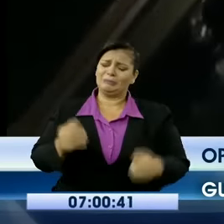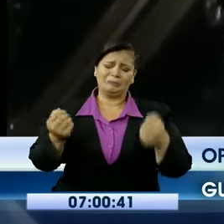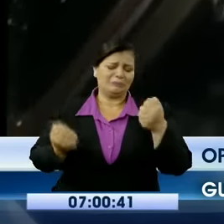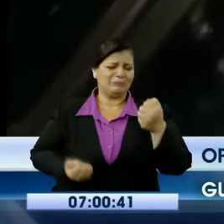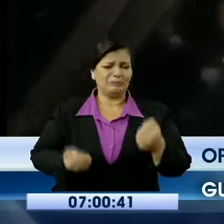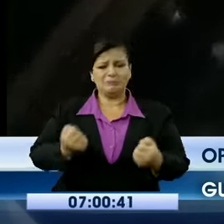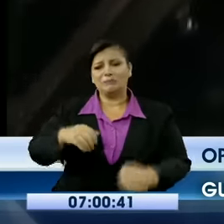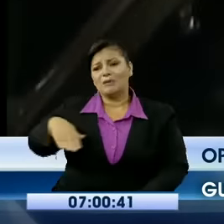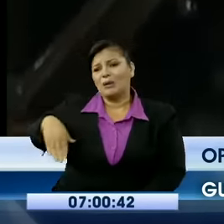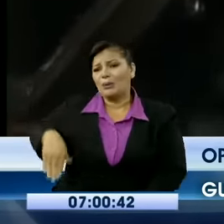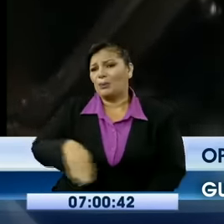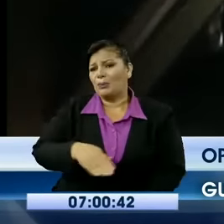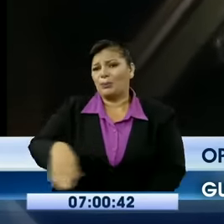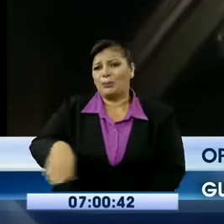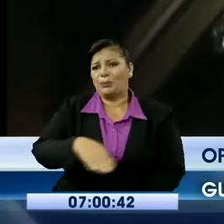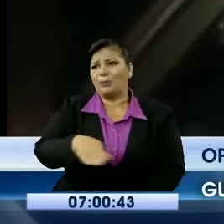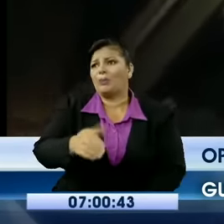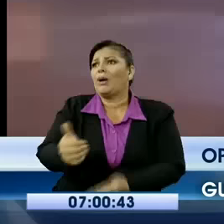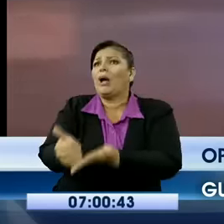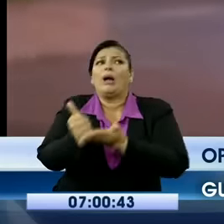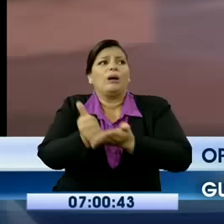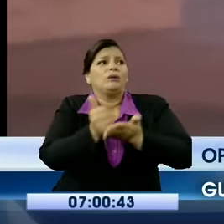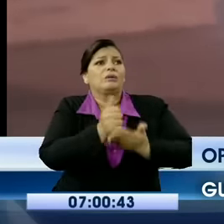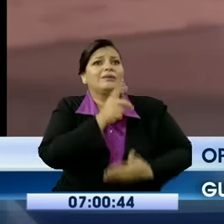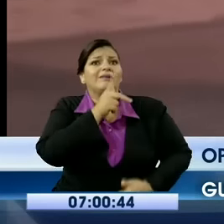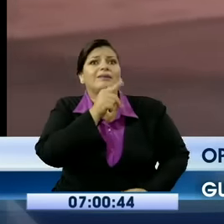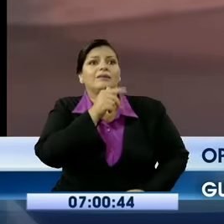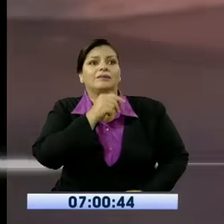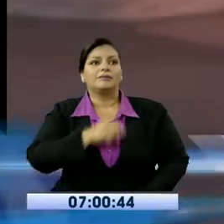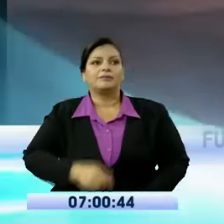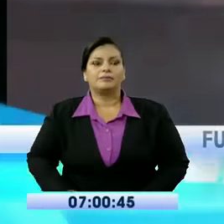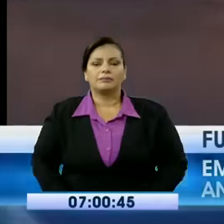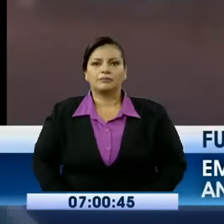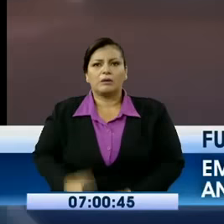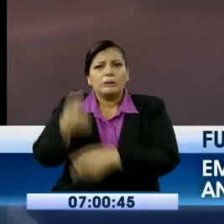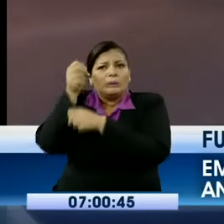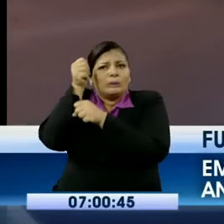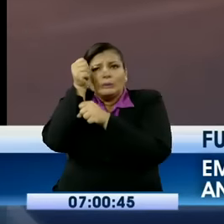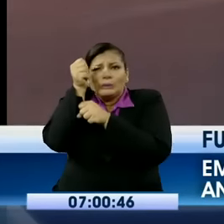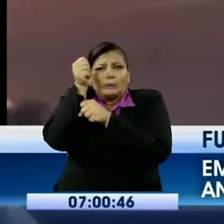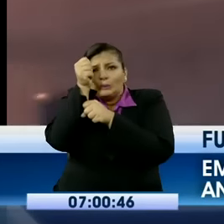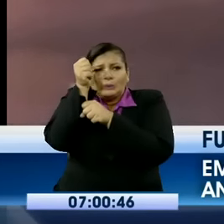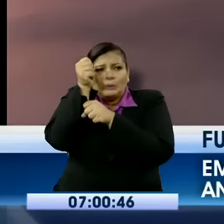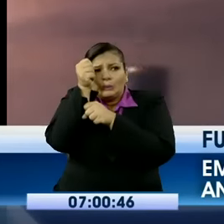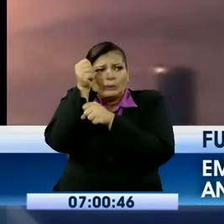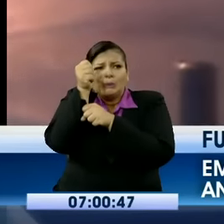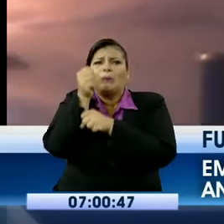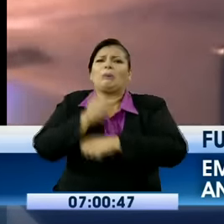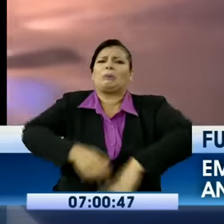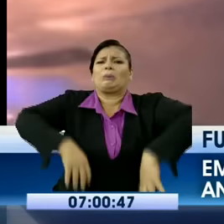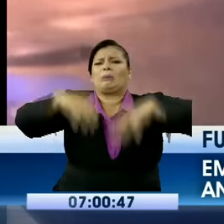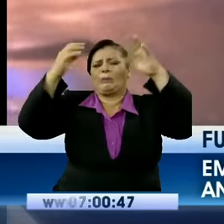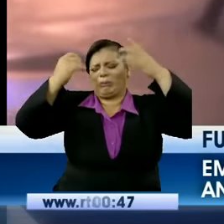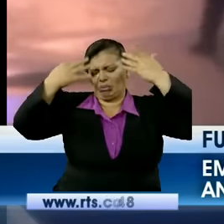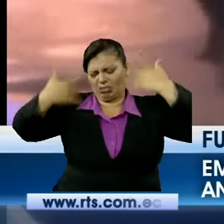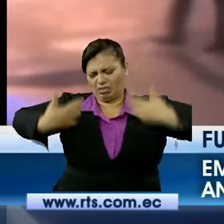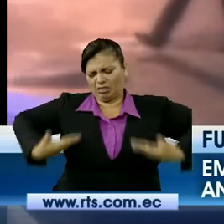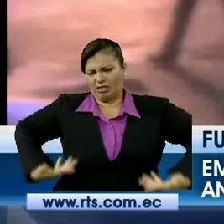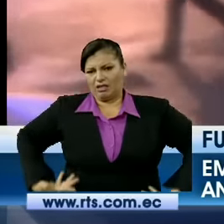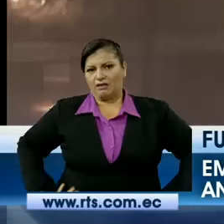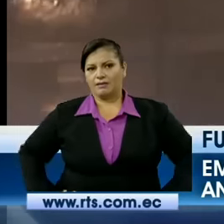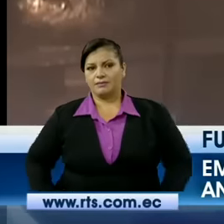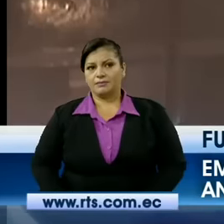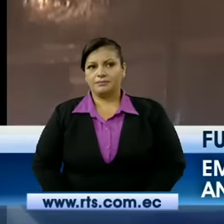va a sacar de este río aquí que habemos, ñaño? Los endebles paraguas no evitaron que la gente se mojara. Y es que además